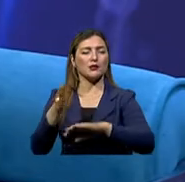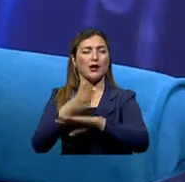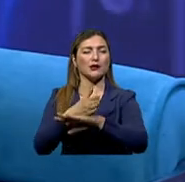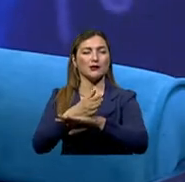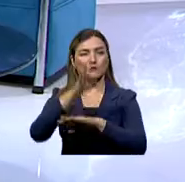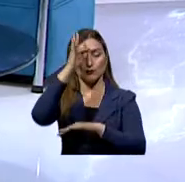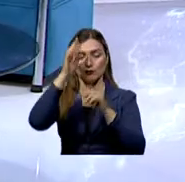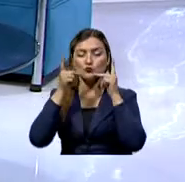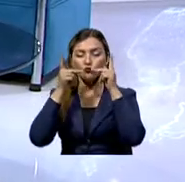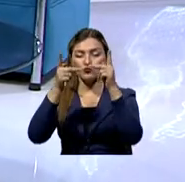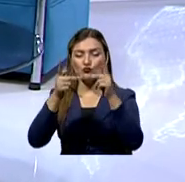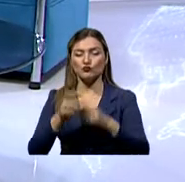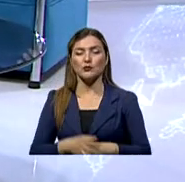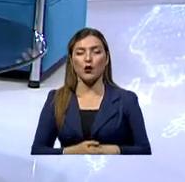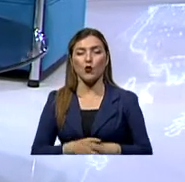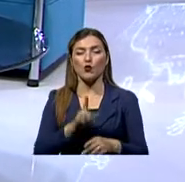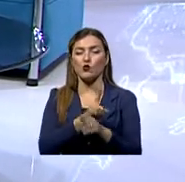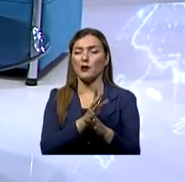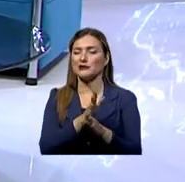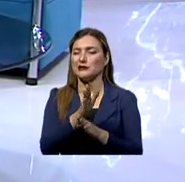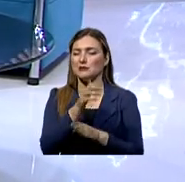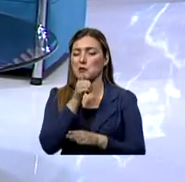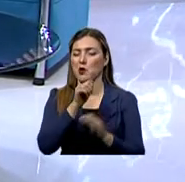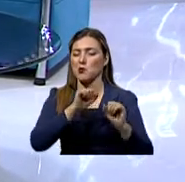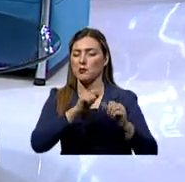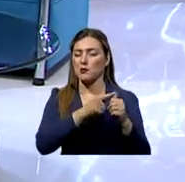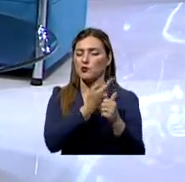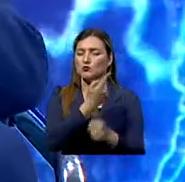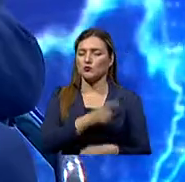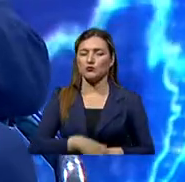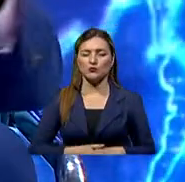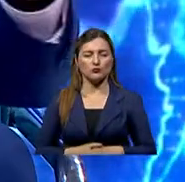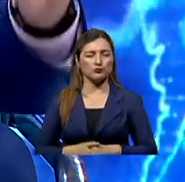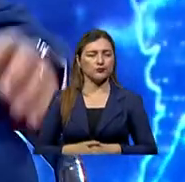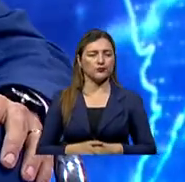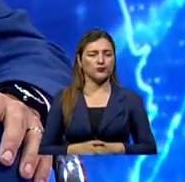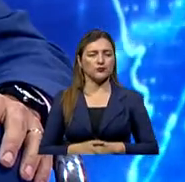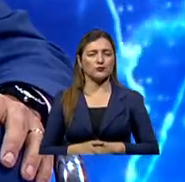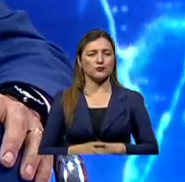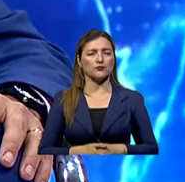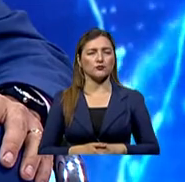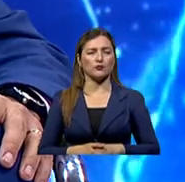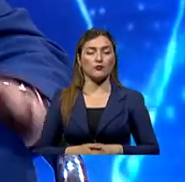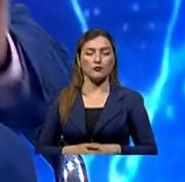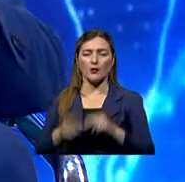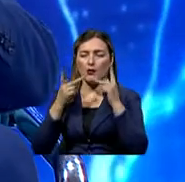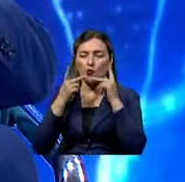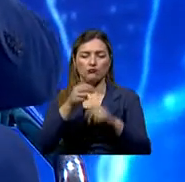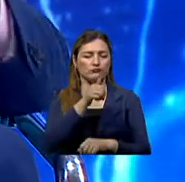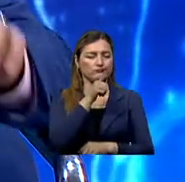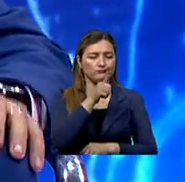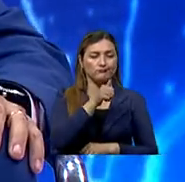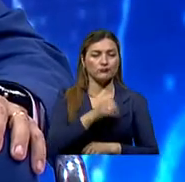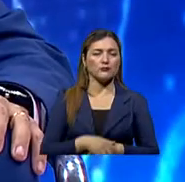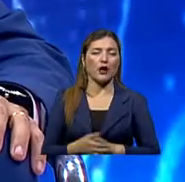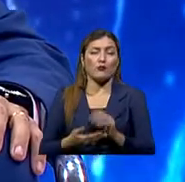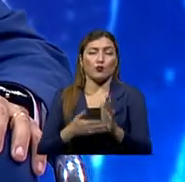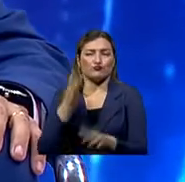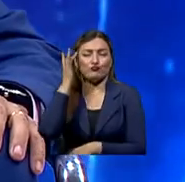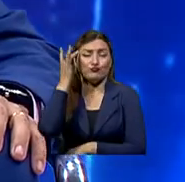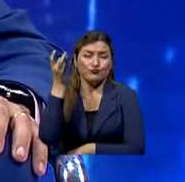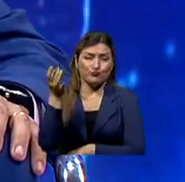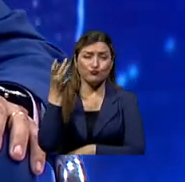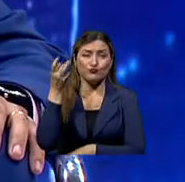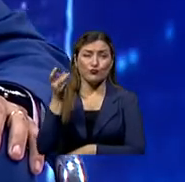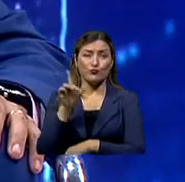hospitales públicos. Es decir, a veces vamos al médico, puede ser público privado, por un dolor de cabeza, pero el